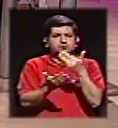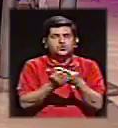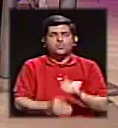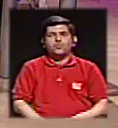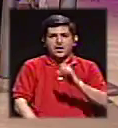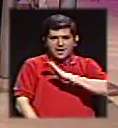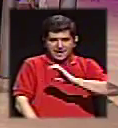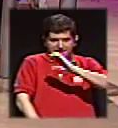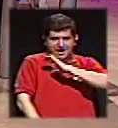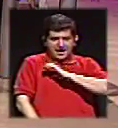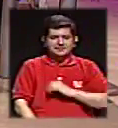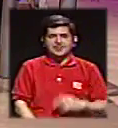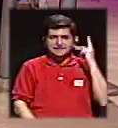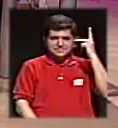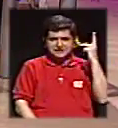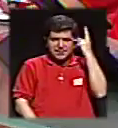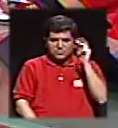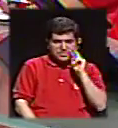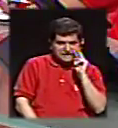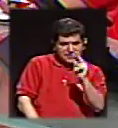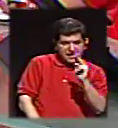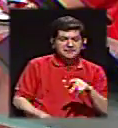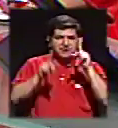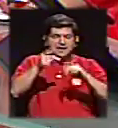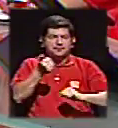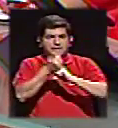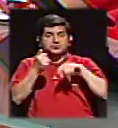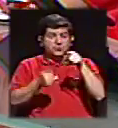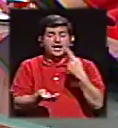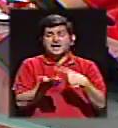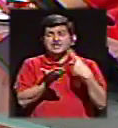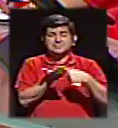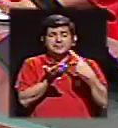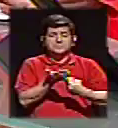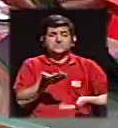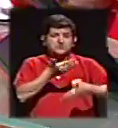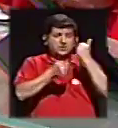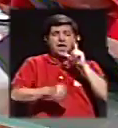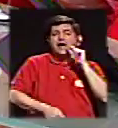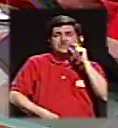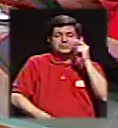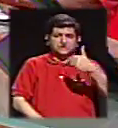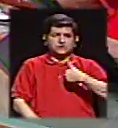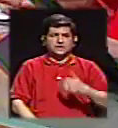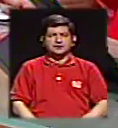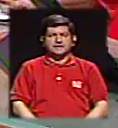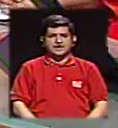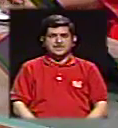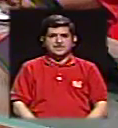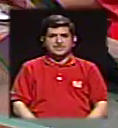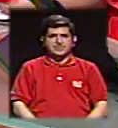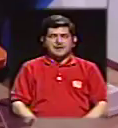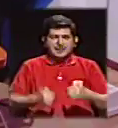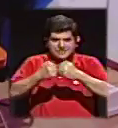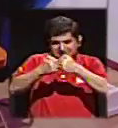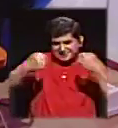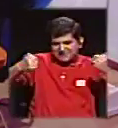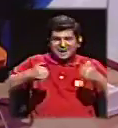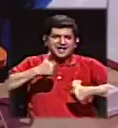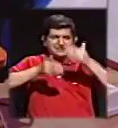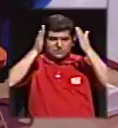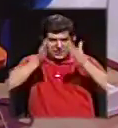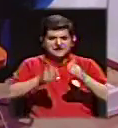del padrino que, bueno, ahora se quita todo. Eso fue una gran discusión en Twitter hace unas pocas semanas. Vamos a hacer paréntesis de los candidatos para